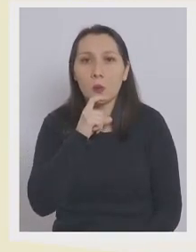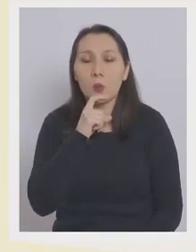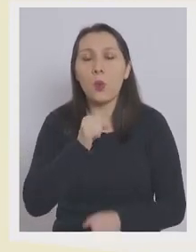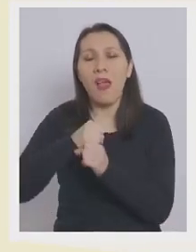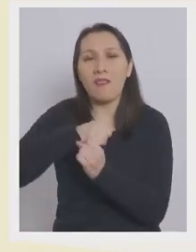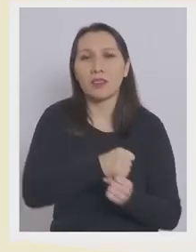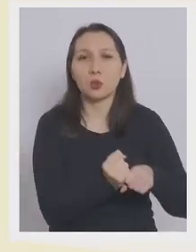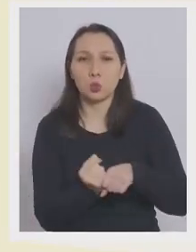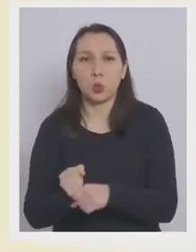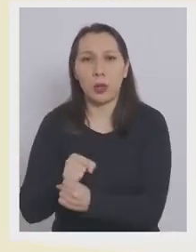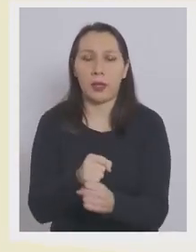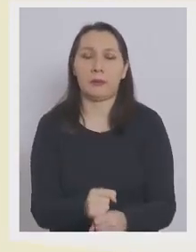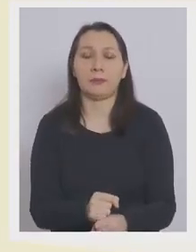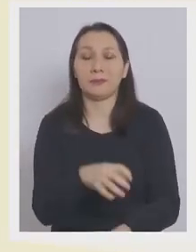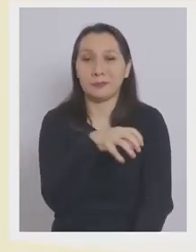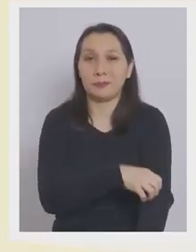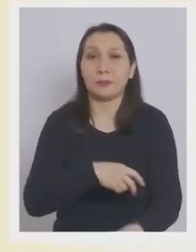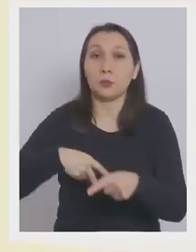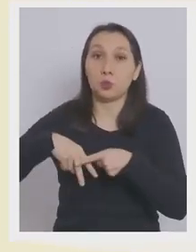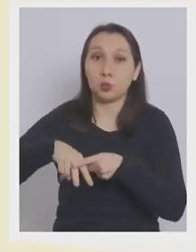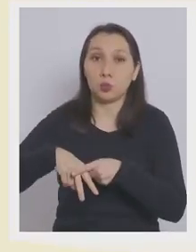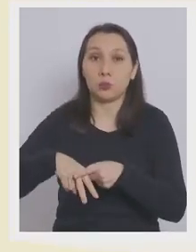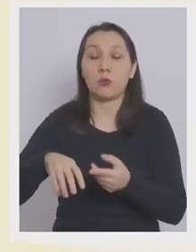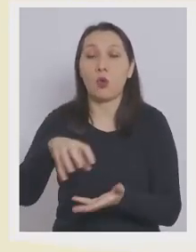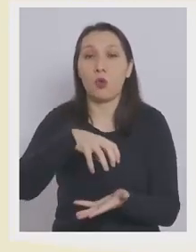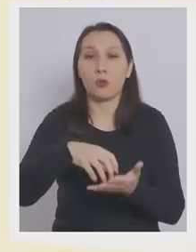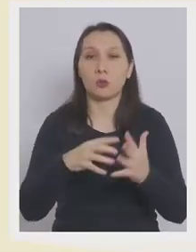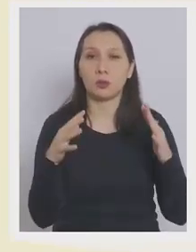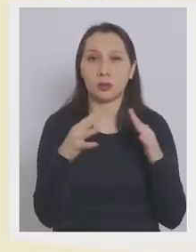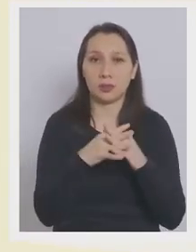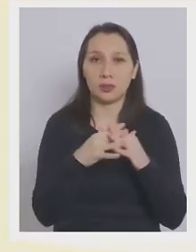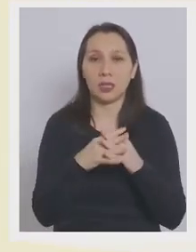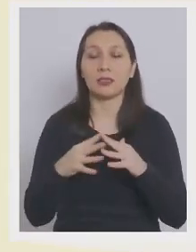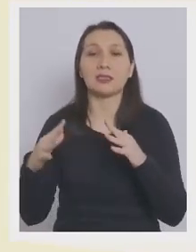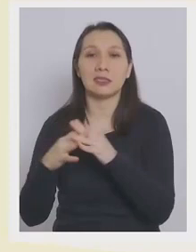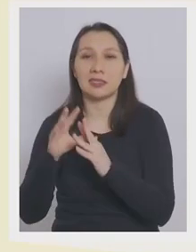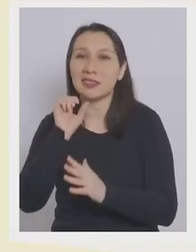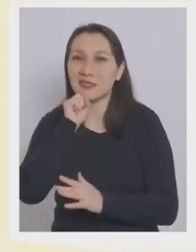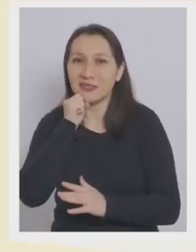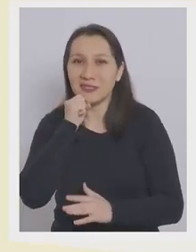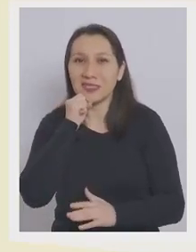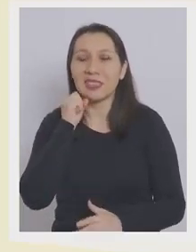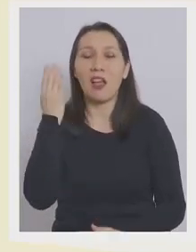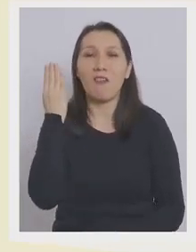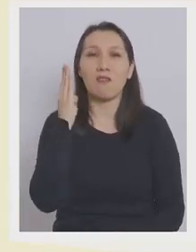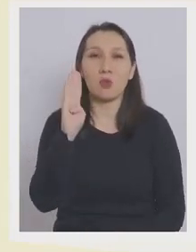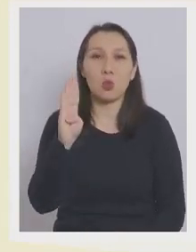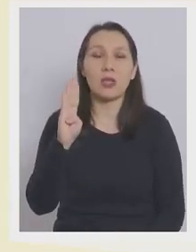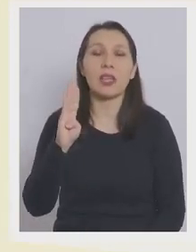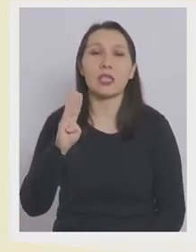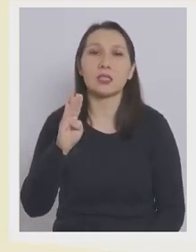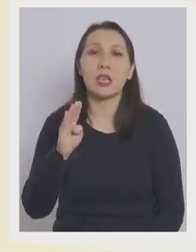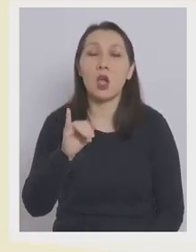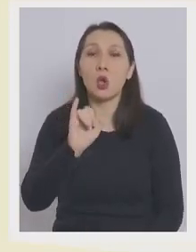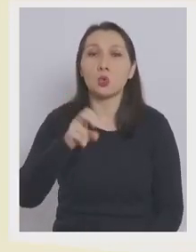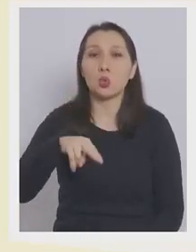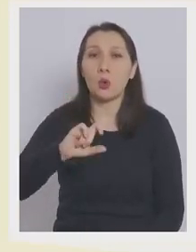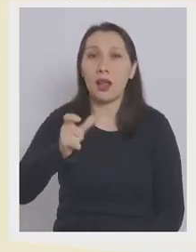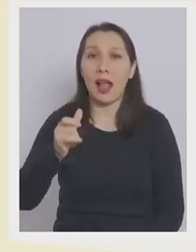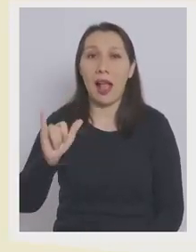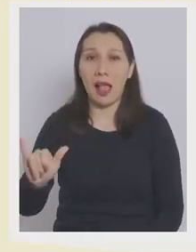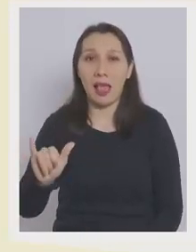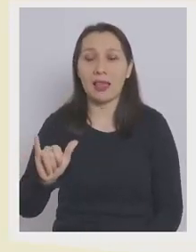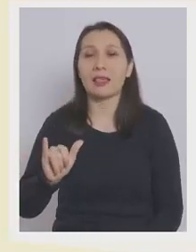en la región de Ñuble, las comunas de Chillán, Chillán Viejo, Bulnes, Yungay, San Fabián